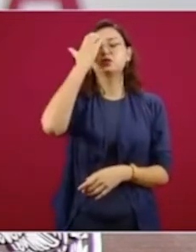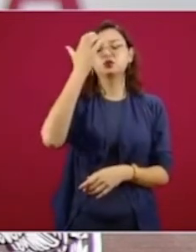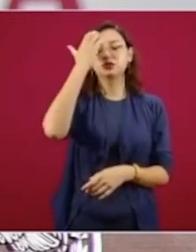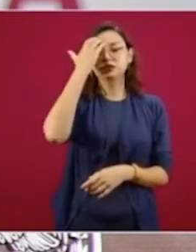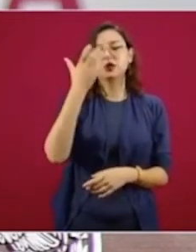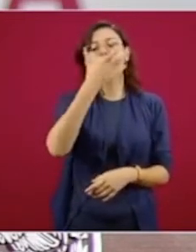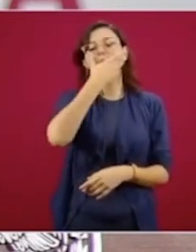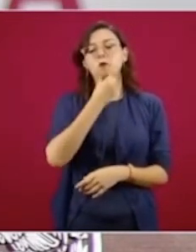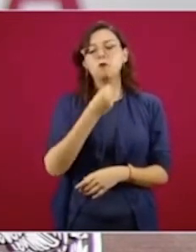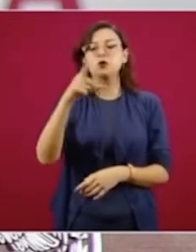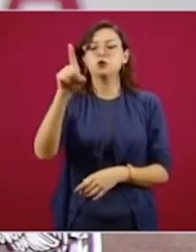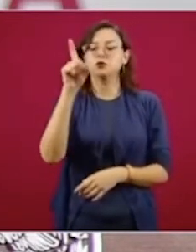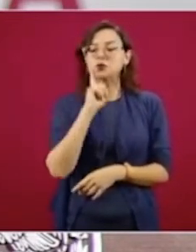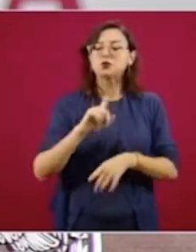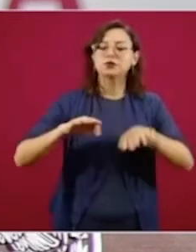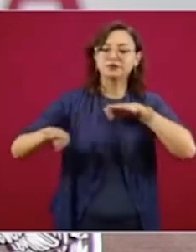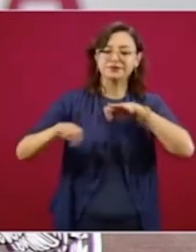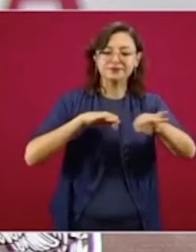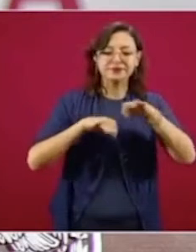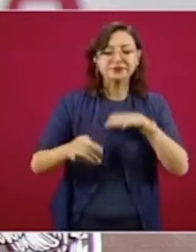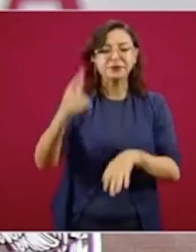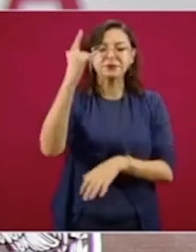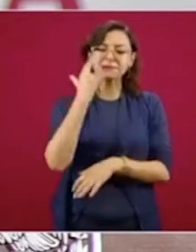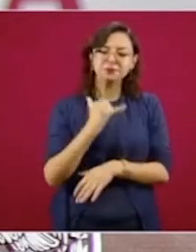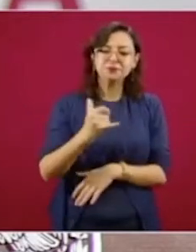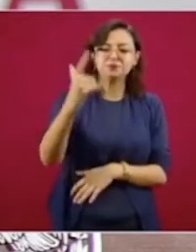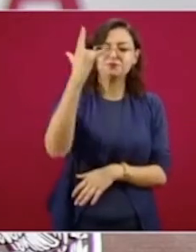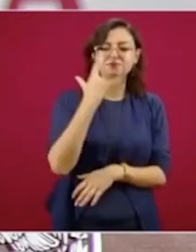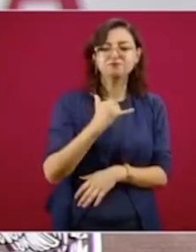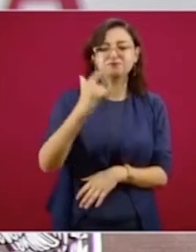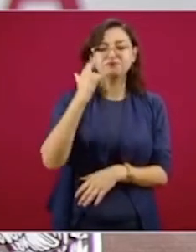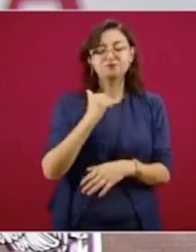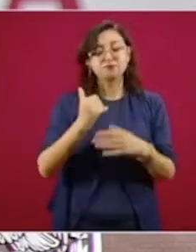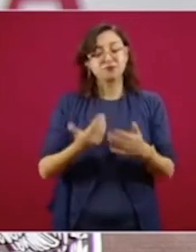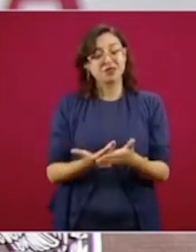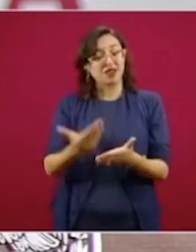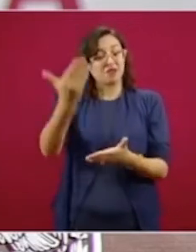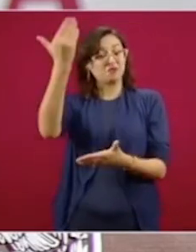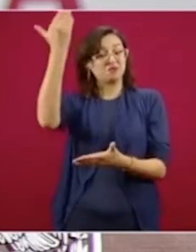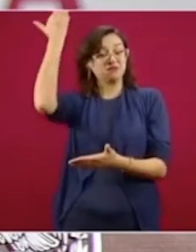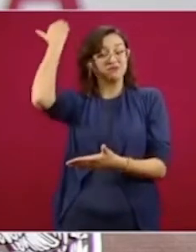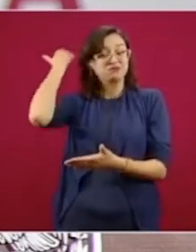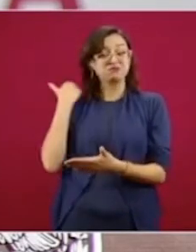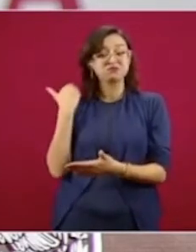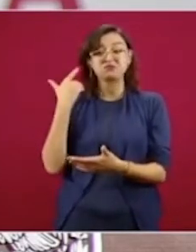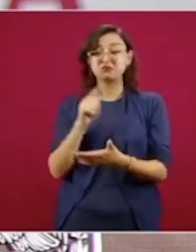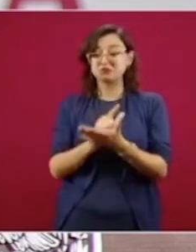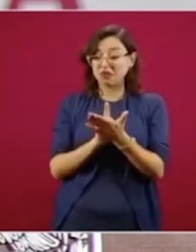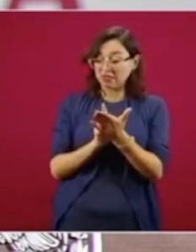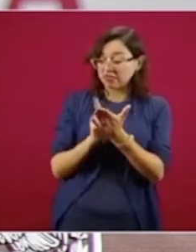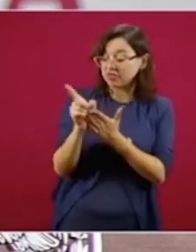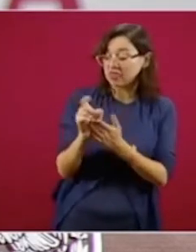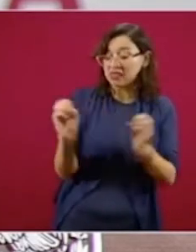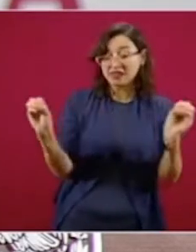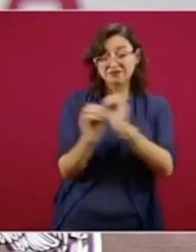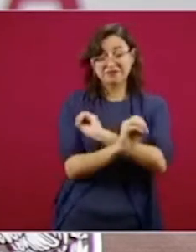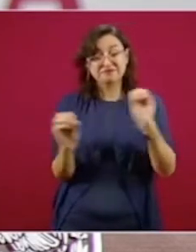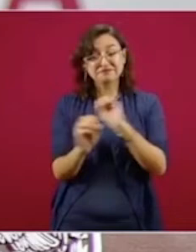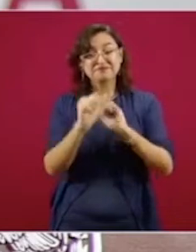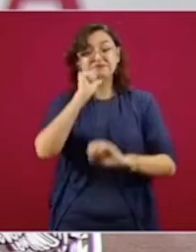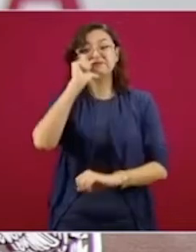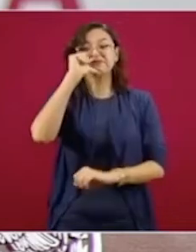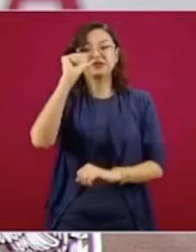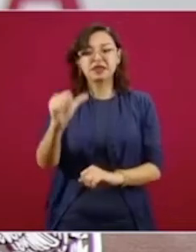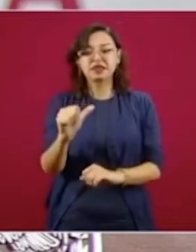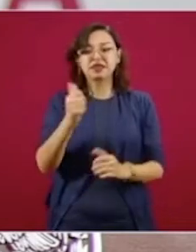trabajadores y trabajadoras que anteriormente no gozaban de ningún tipo de derecho, hoy a pesar